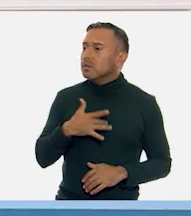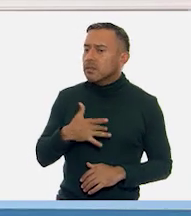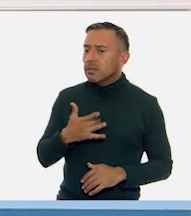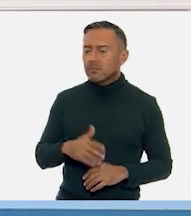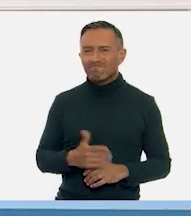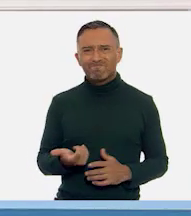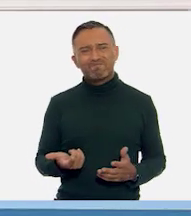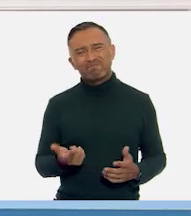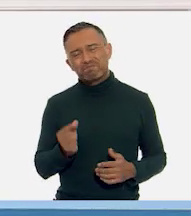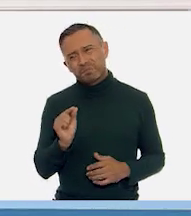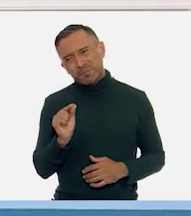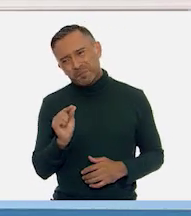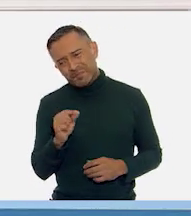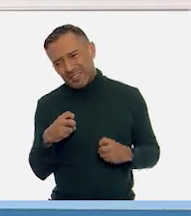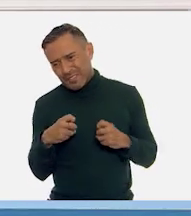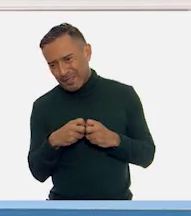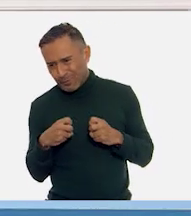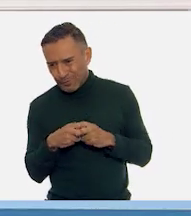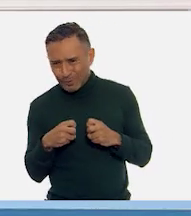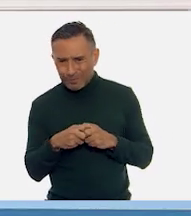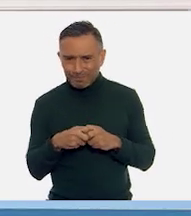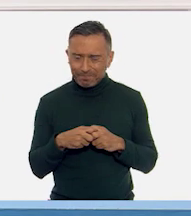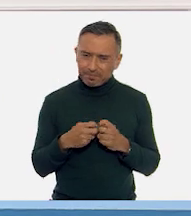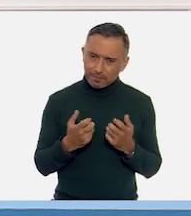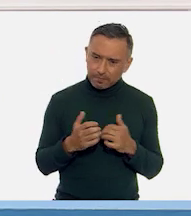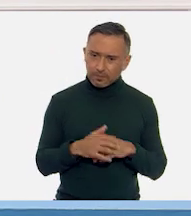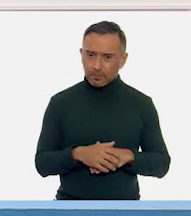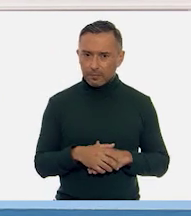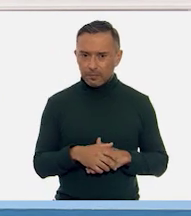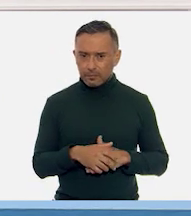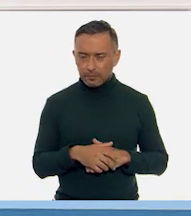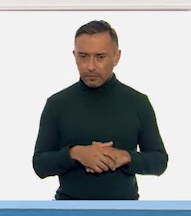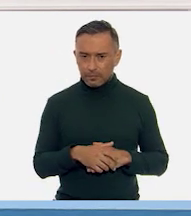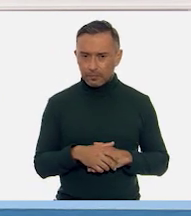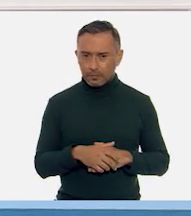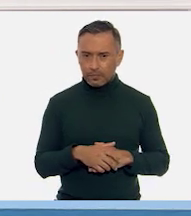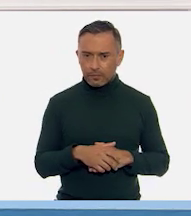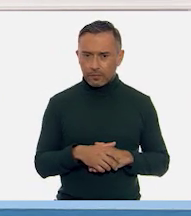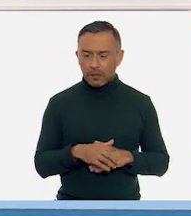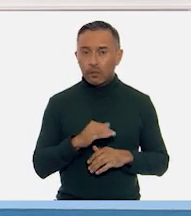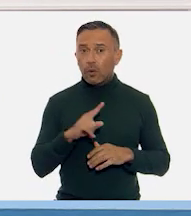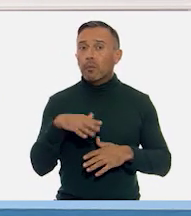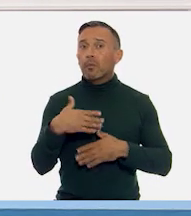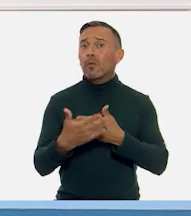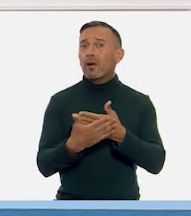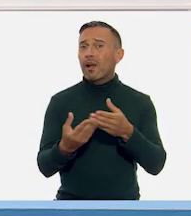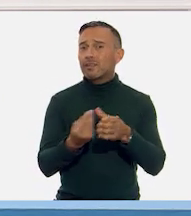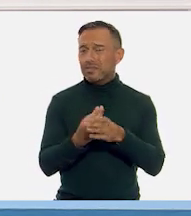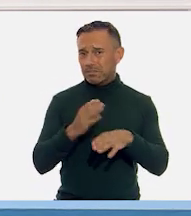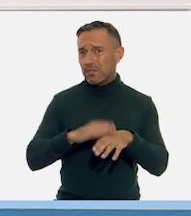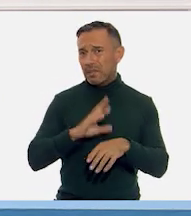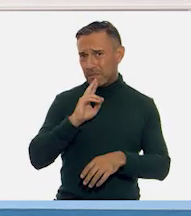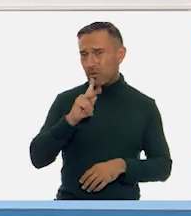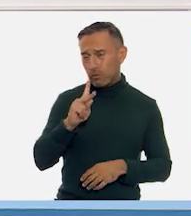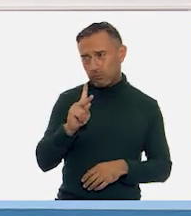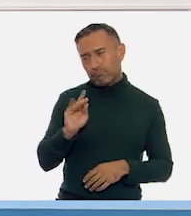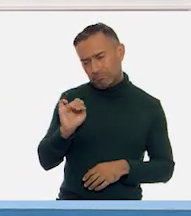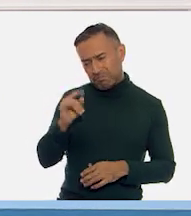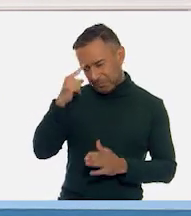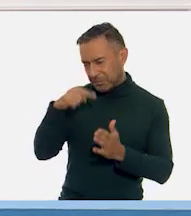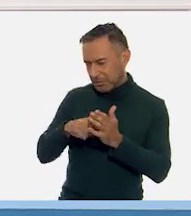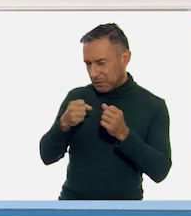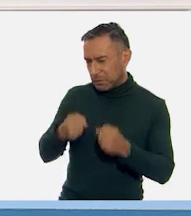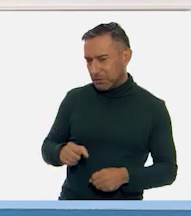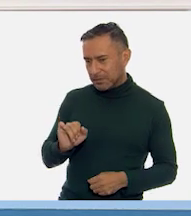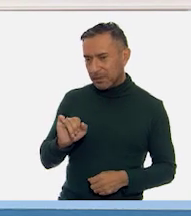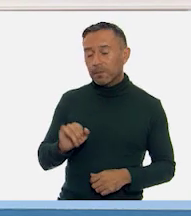nervioso, María. Creo que para la siguiente clase lo voy a hacer mucho mejor. Seguro que sí. Y